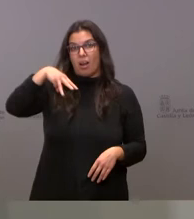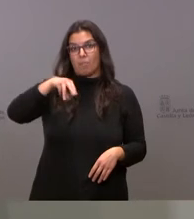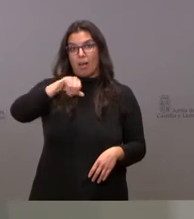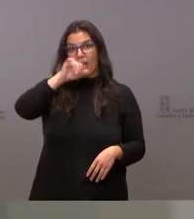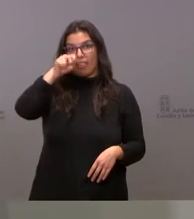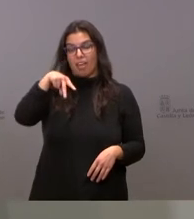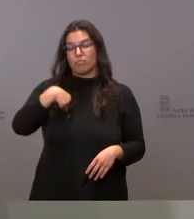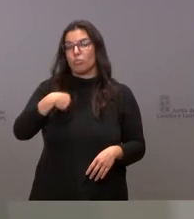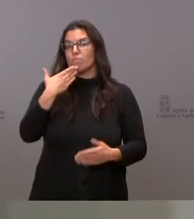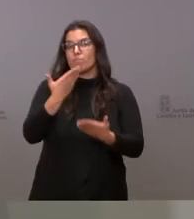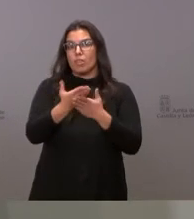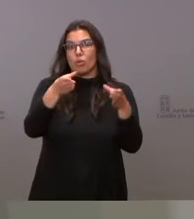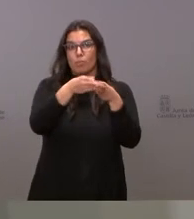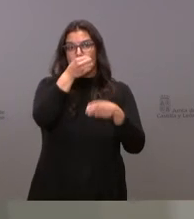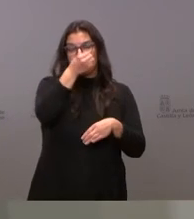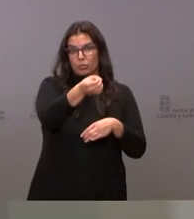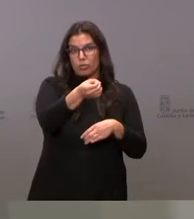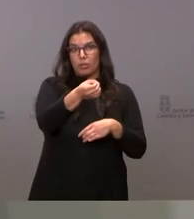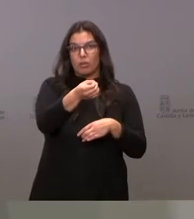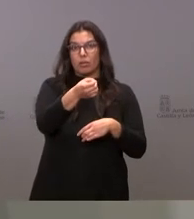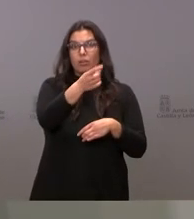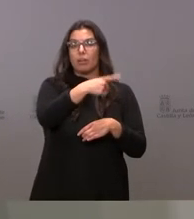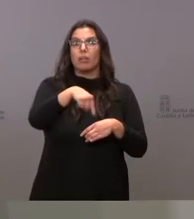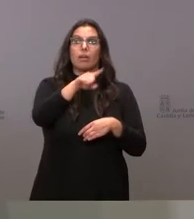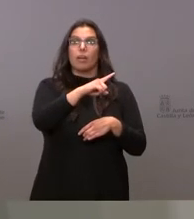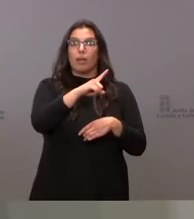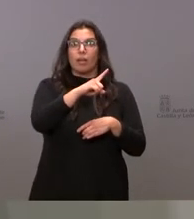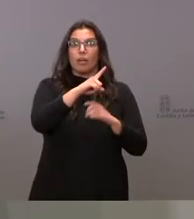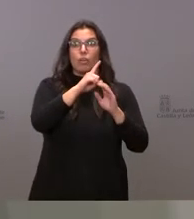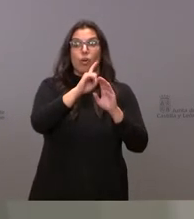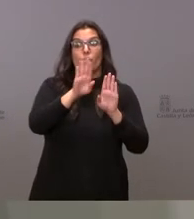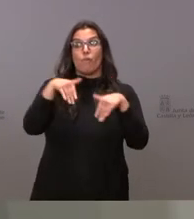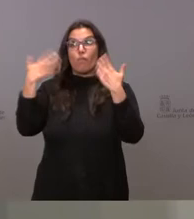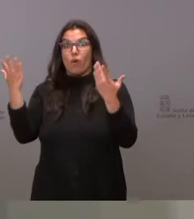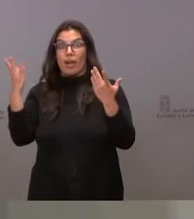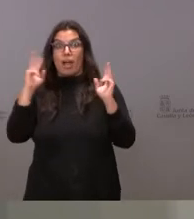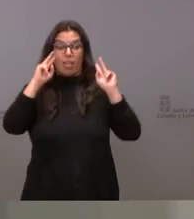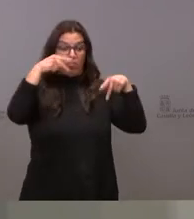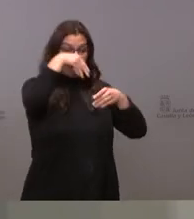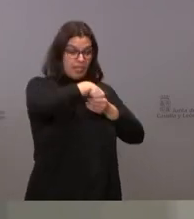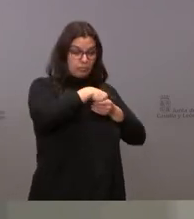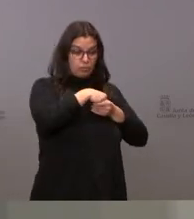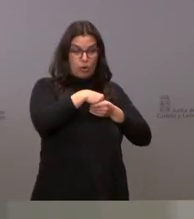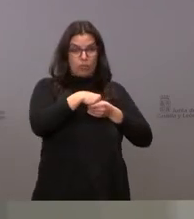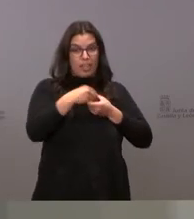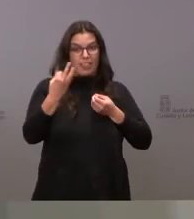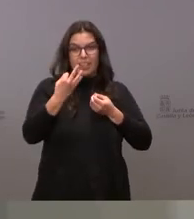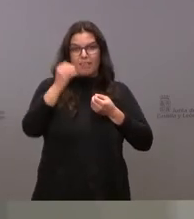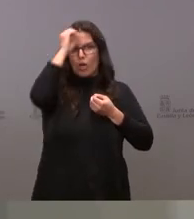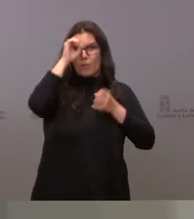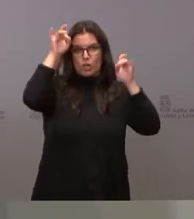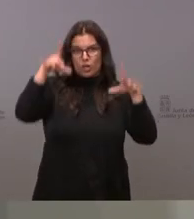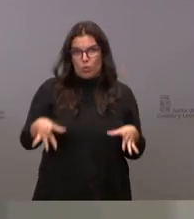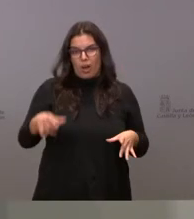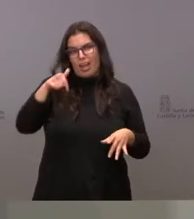que tenga la misma bala de medir para adentro que para afuera. Y en esta comunidad yo creo que sabemos de